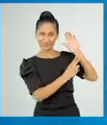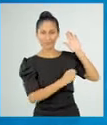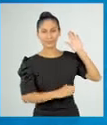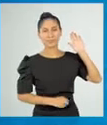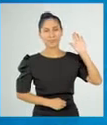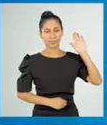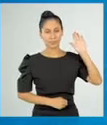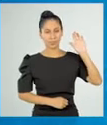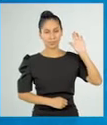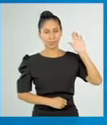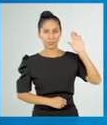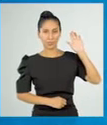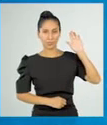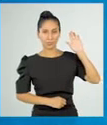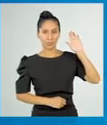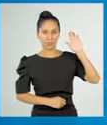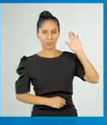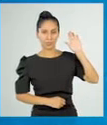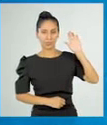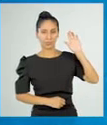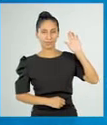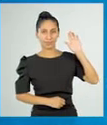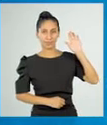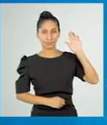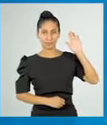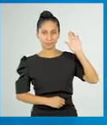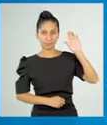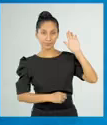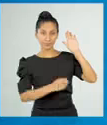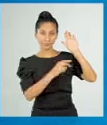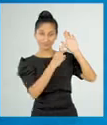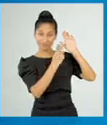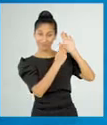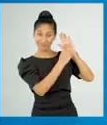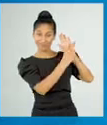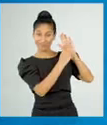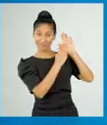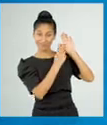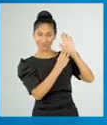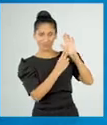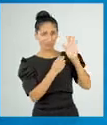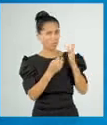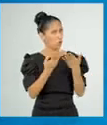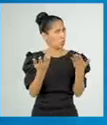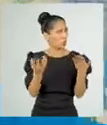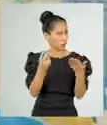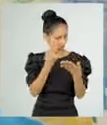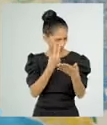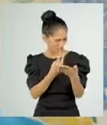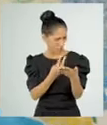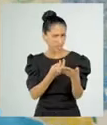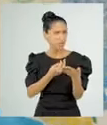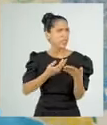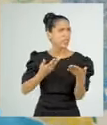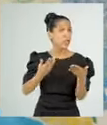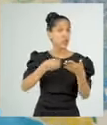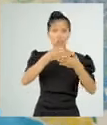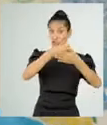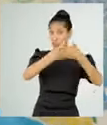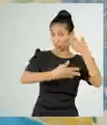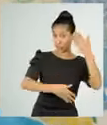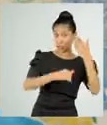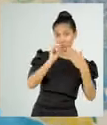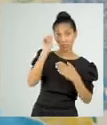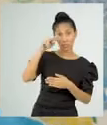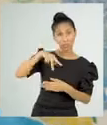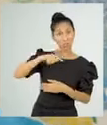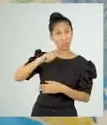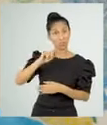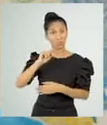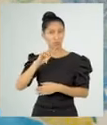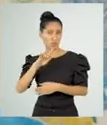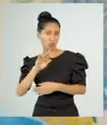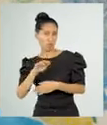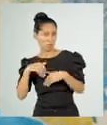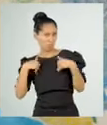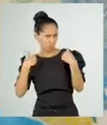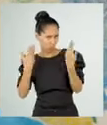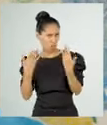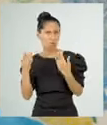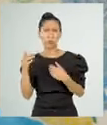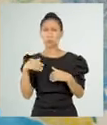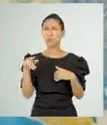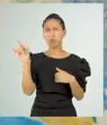viaje. Prescripción médica. Reglamento. Como podemos apreciar, los textos instructivos pueden ser